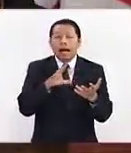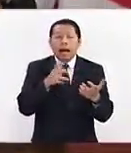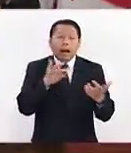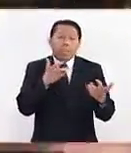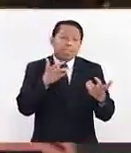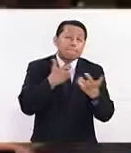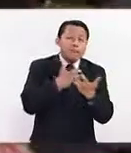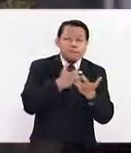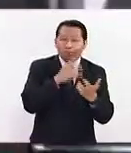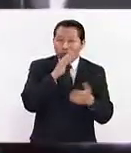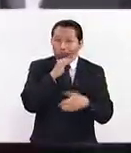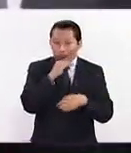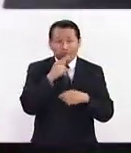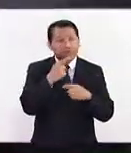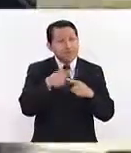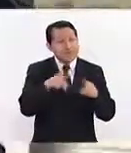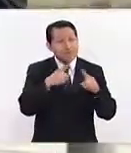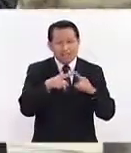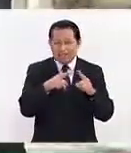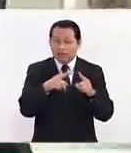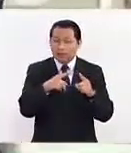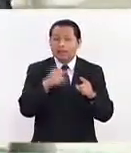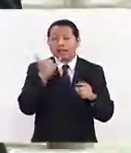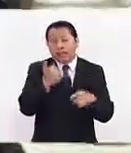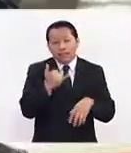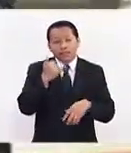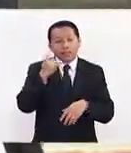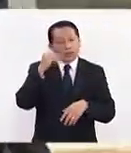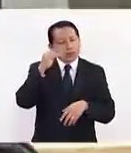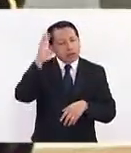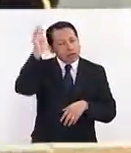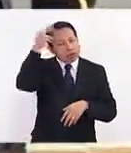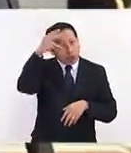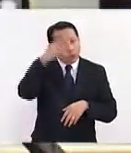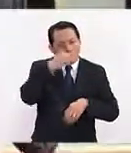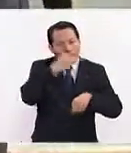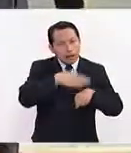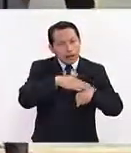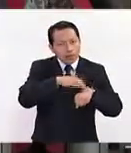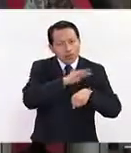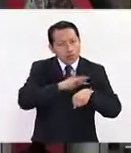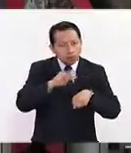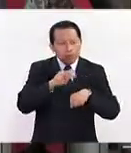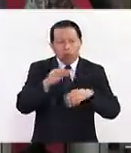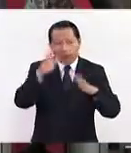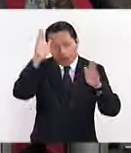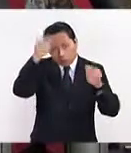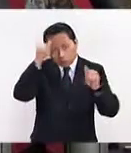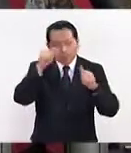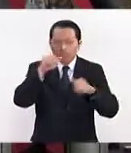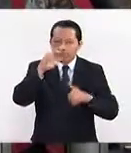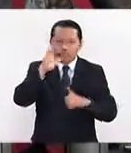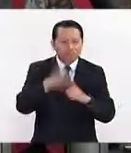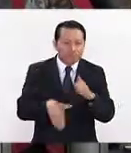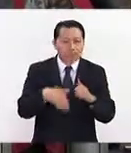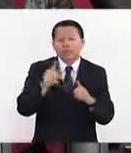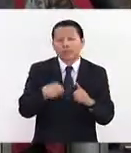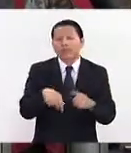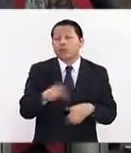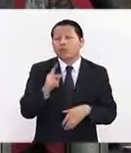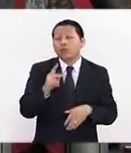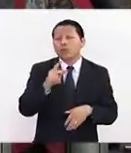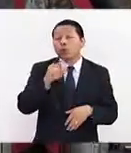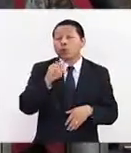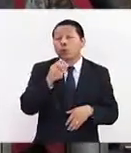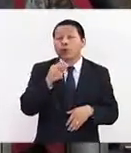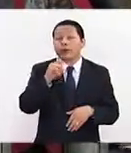profundas diferencias y las reiteradas amenazas de Donald Trump de terminar el acuerdo. Sin embargo, la escala de Justin Trudeau